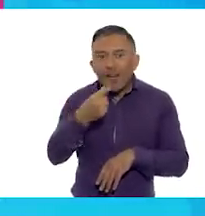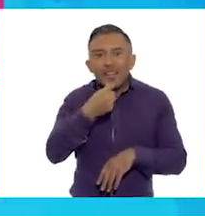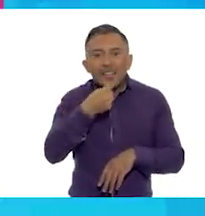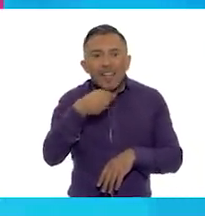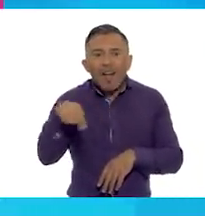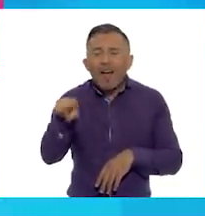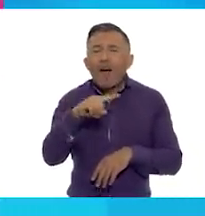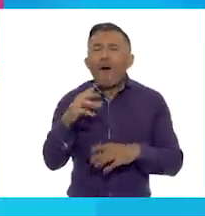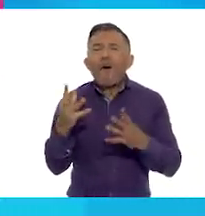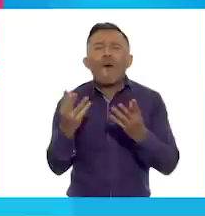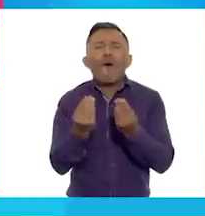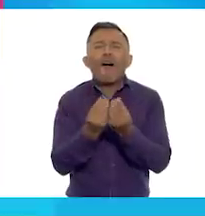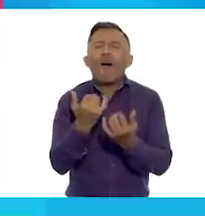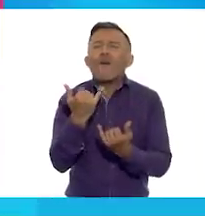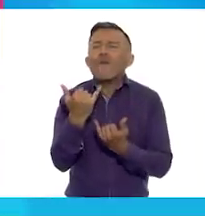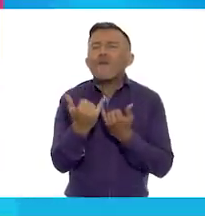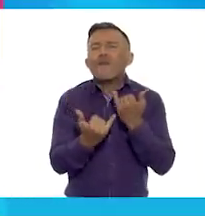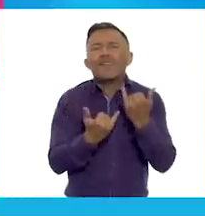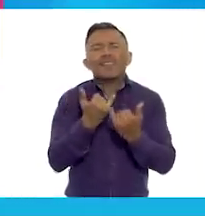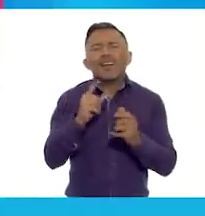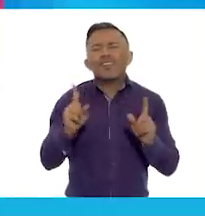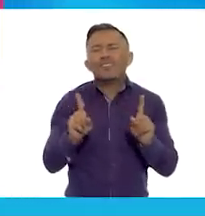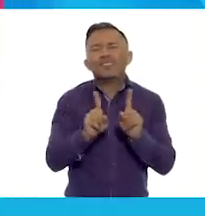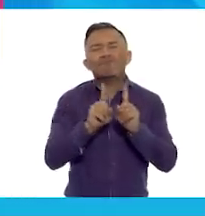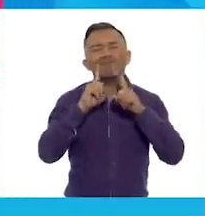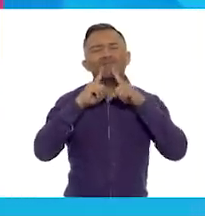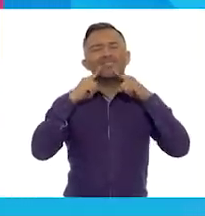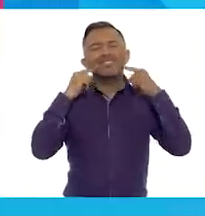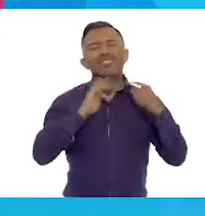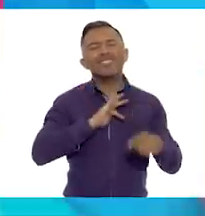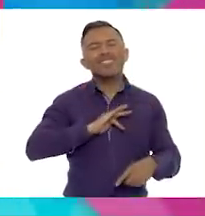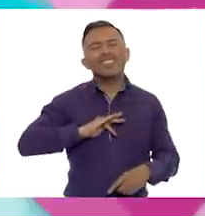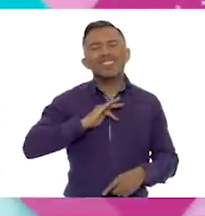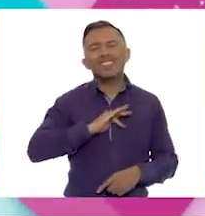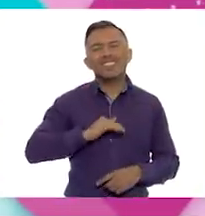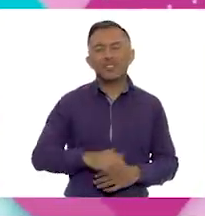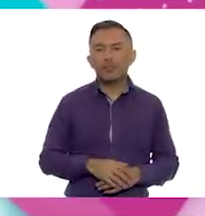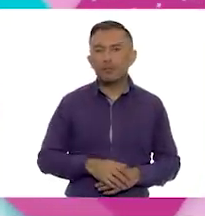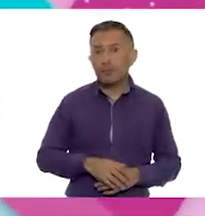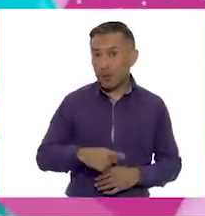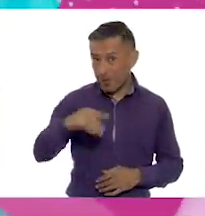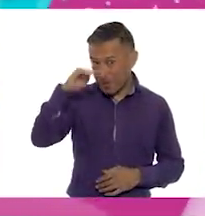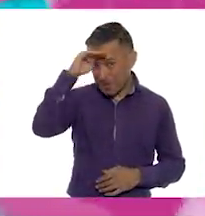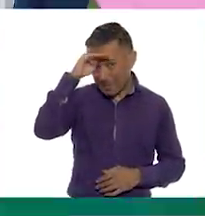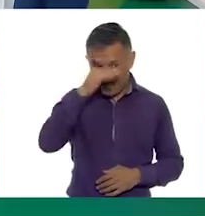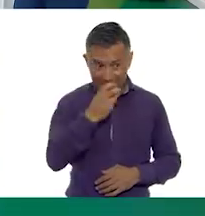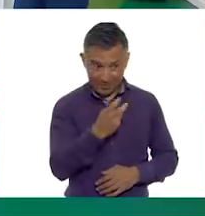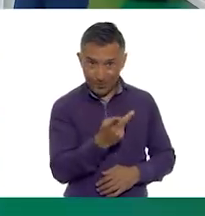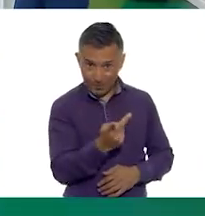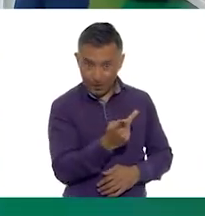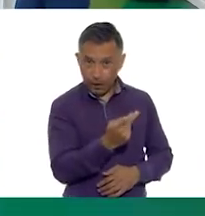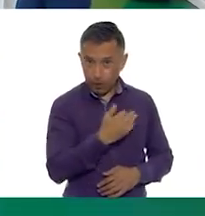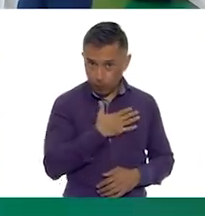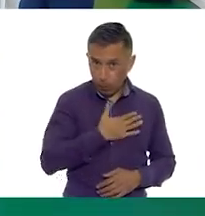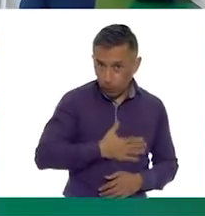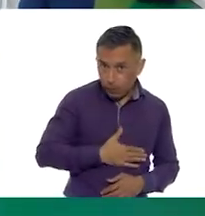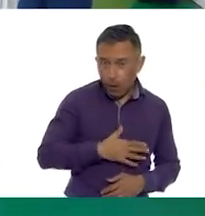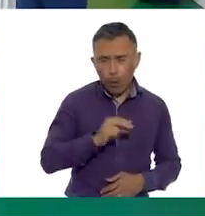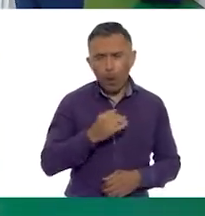felices. ¿Qué piensan? ¿Esta es una situación justa o injusta?